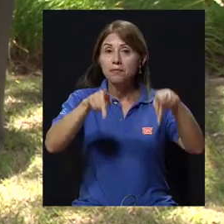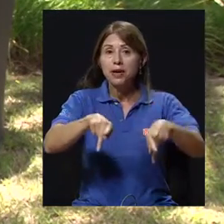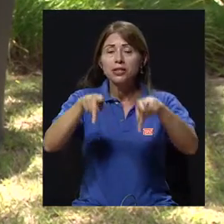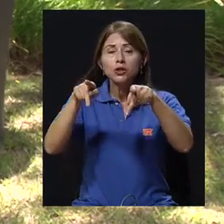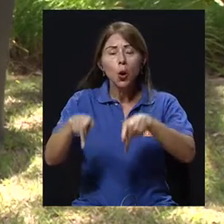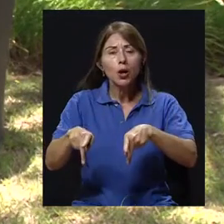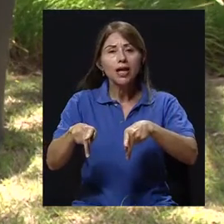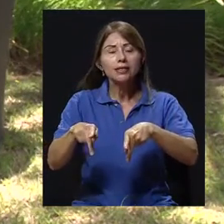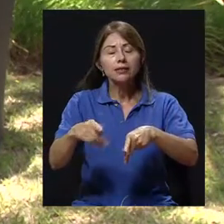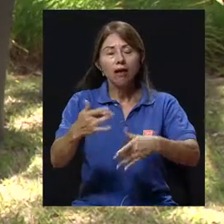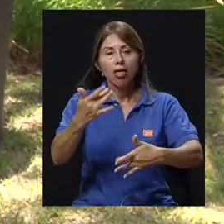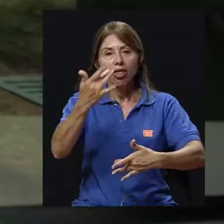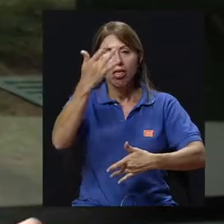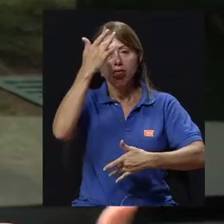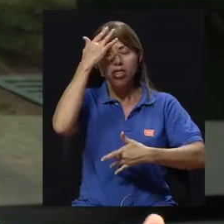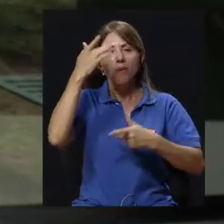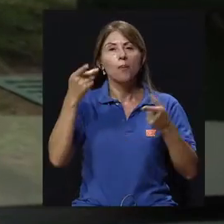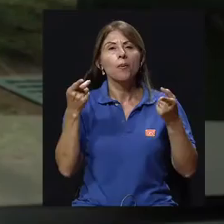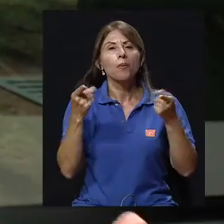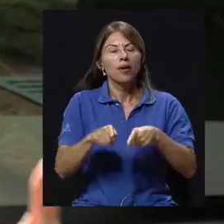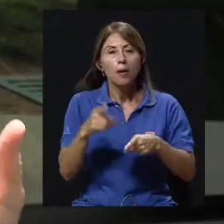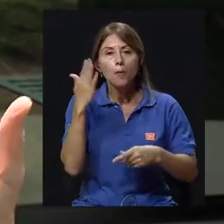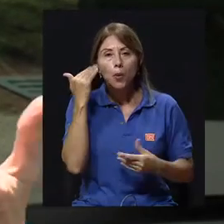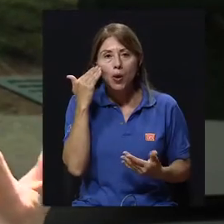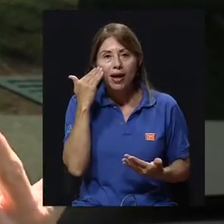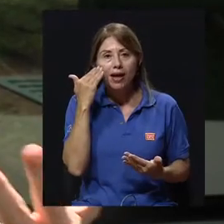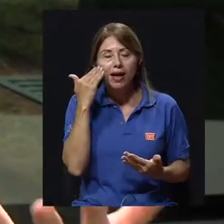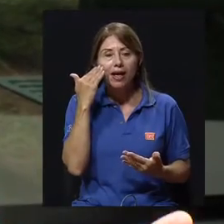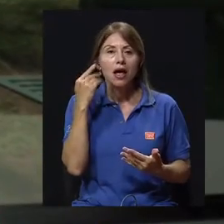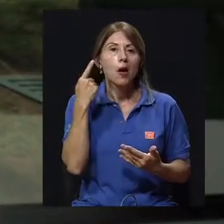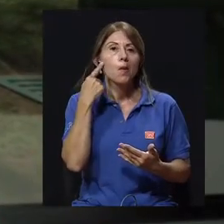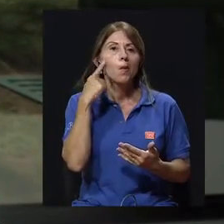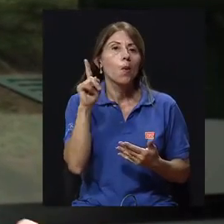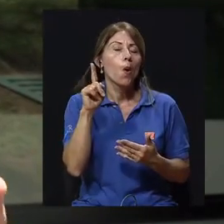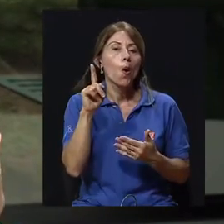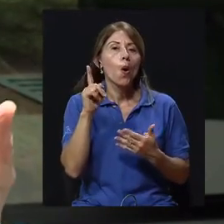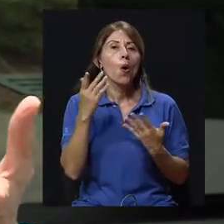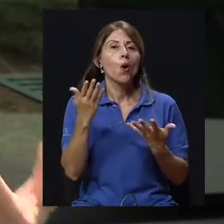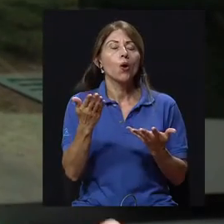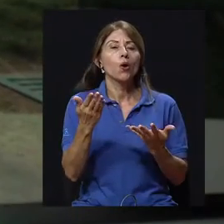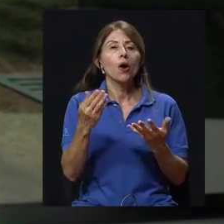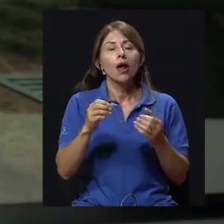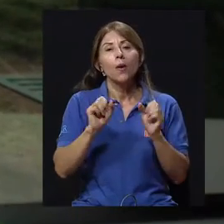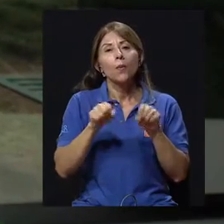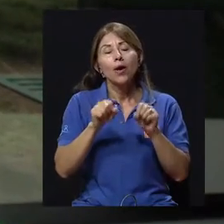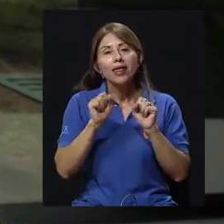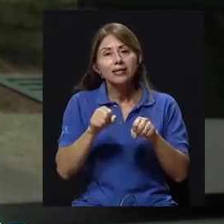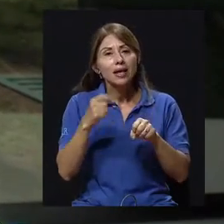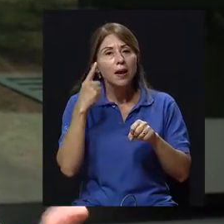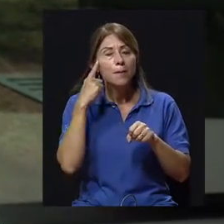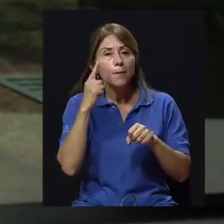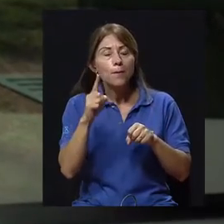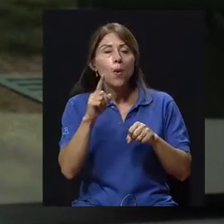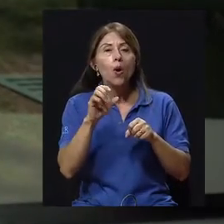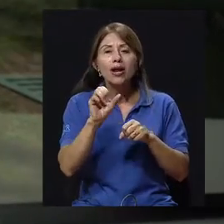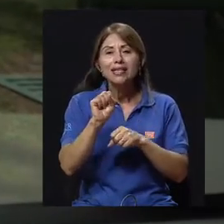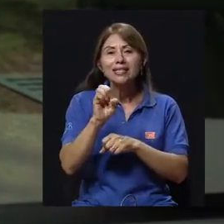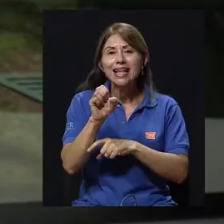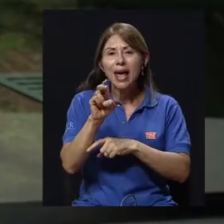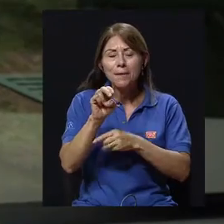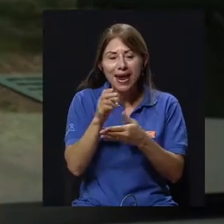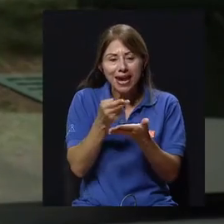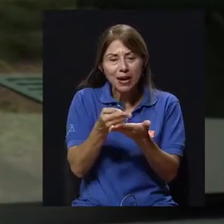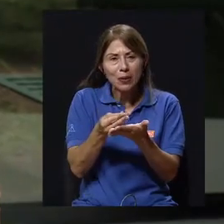personas se contaminan casi siempre es por semen, por sangre, por instrumentos